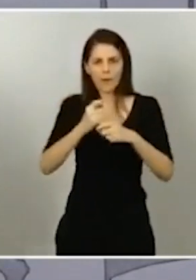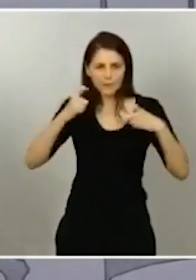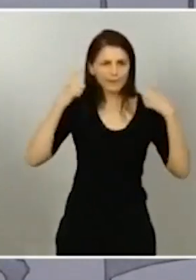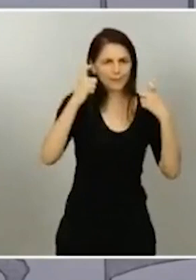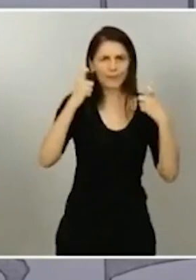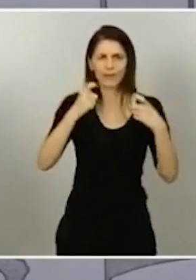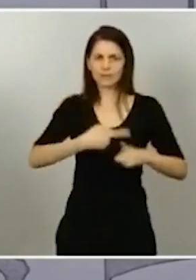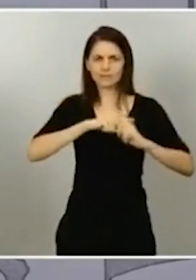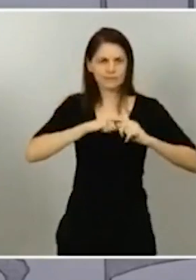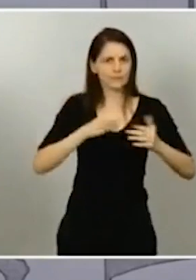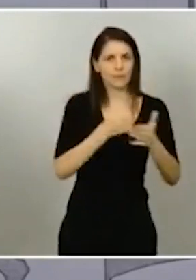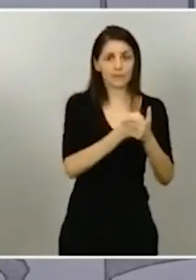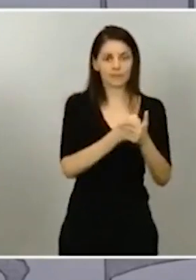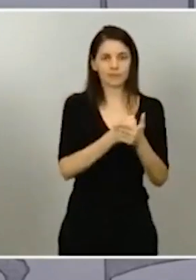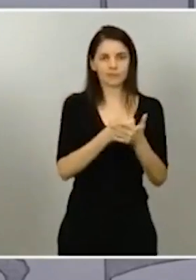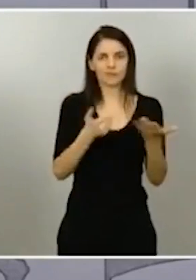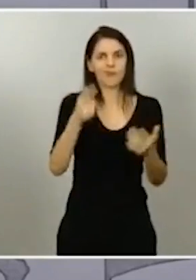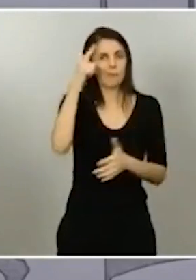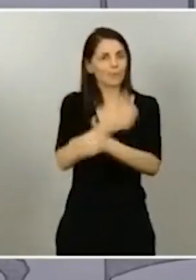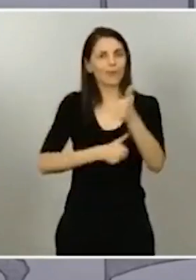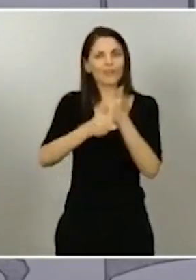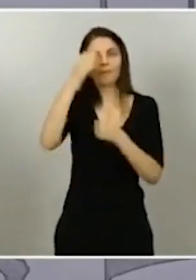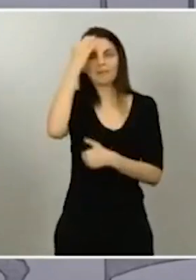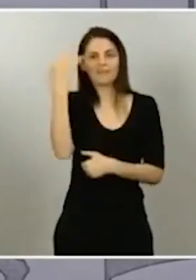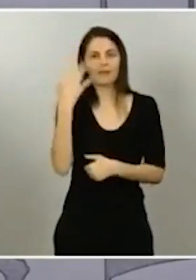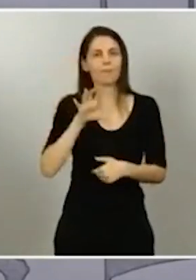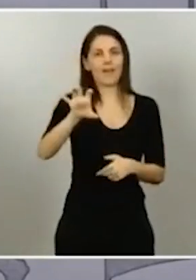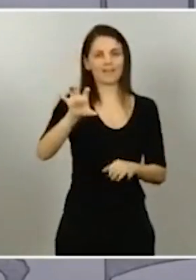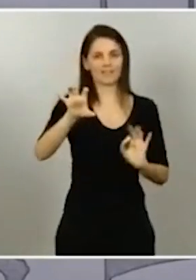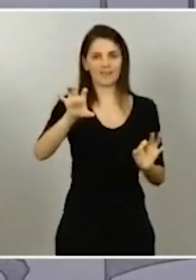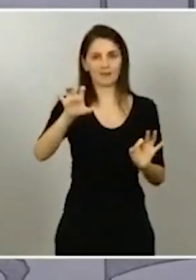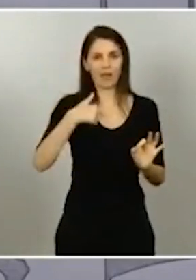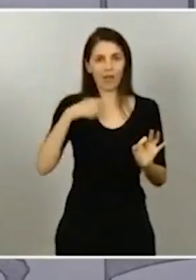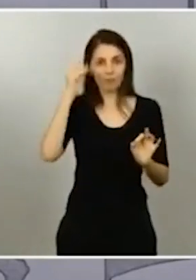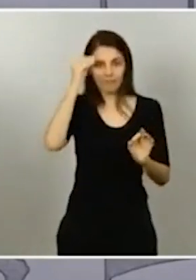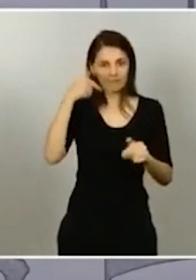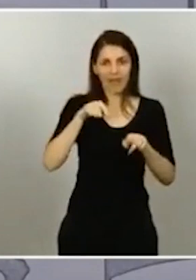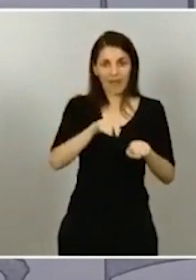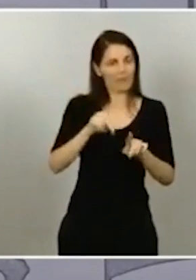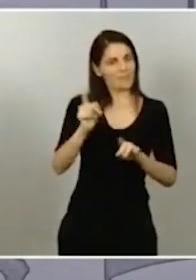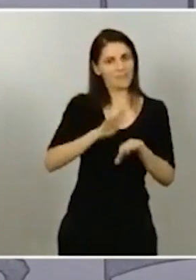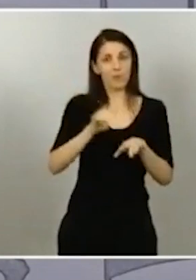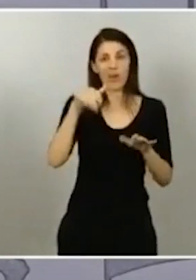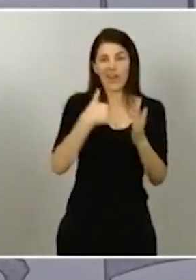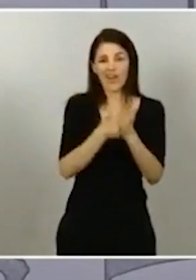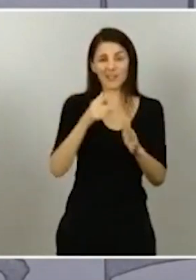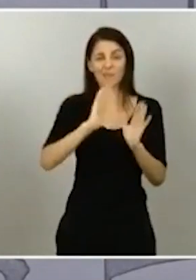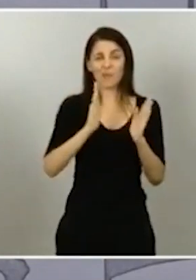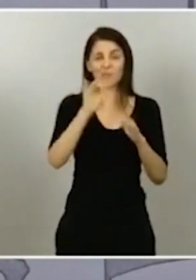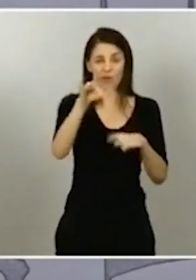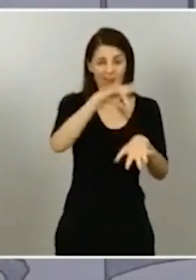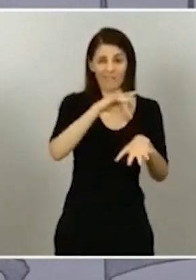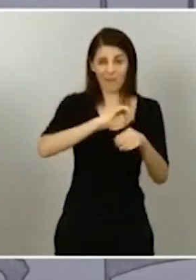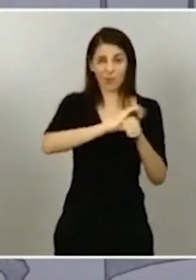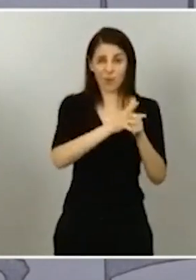que en sí mismo, hasta cuando estuvo infectado por el mismo virus que combatía. Le he visto enlazar días y noches, trabajar